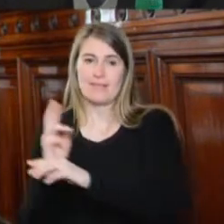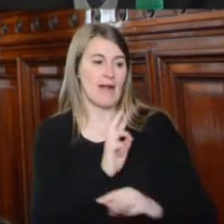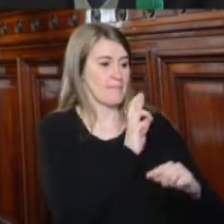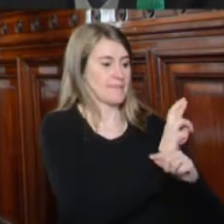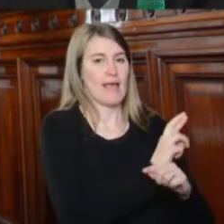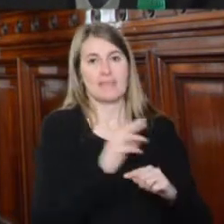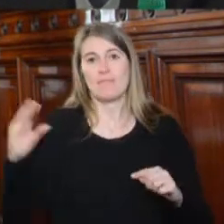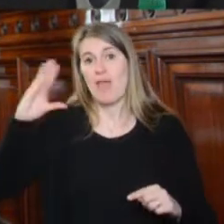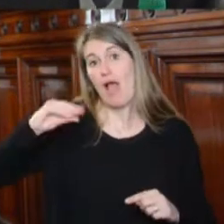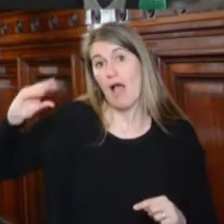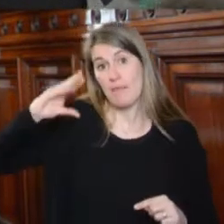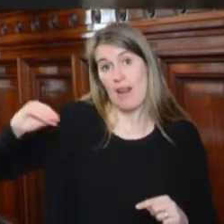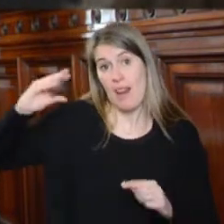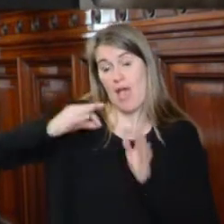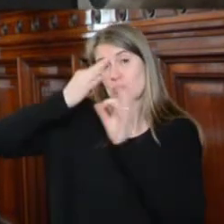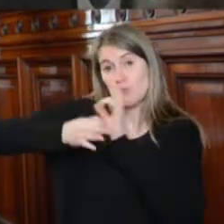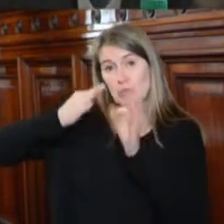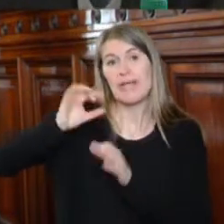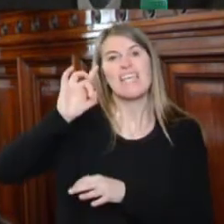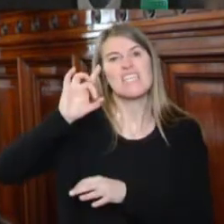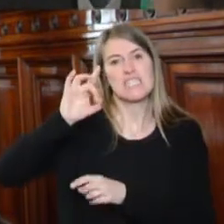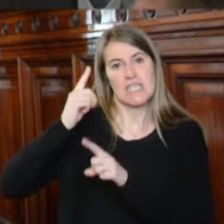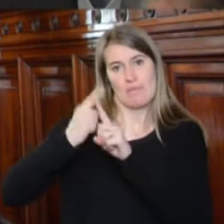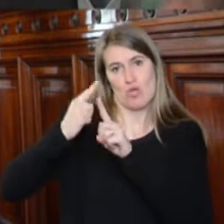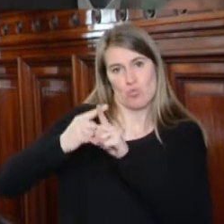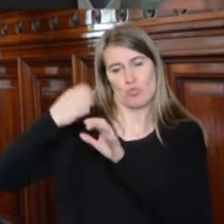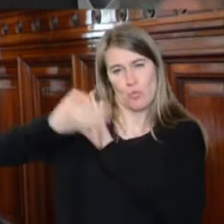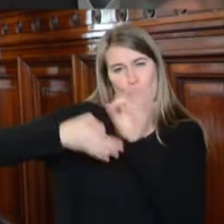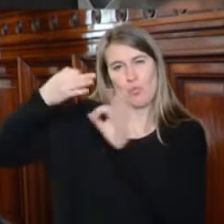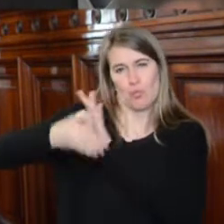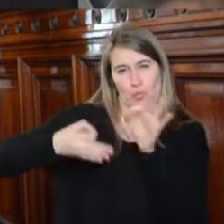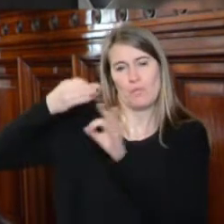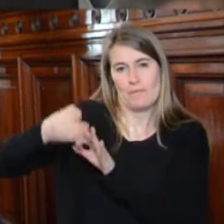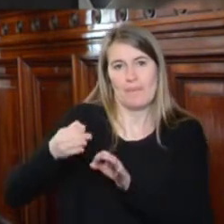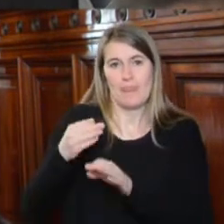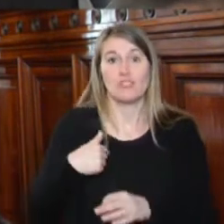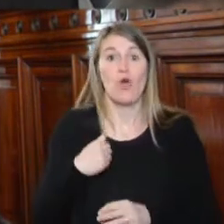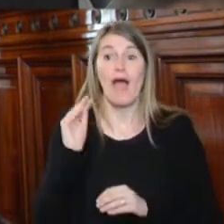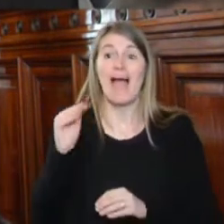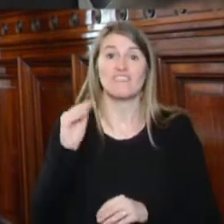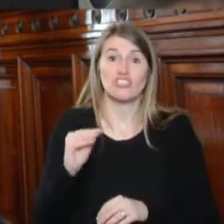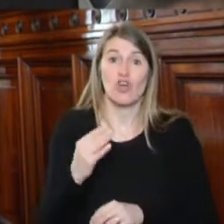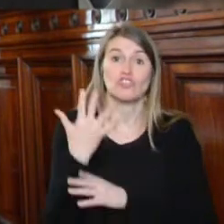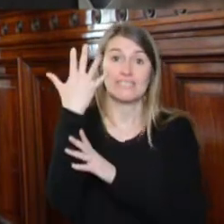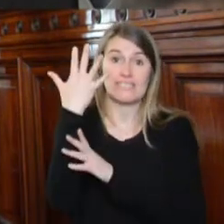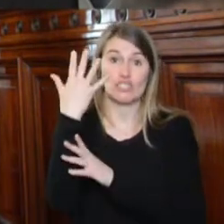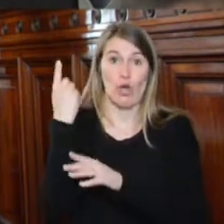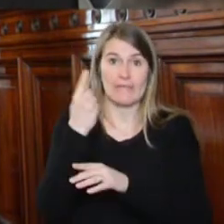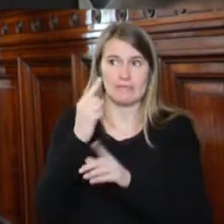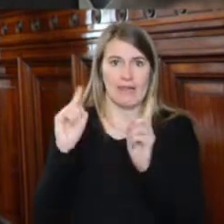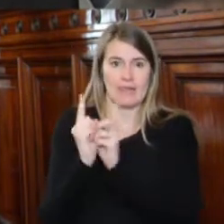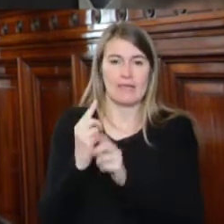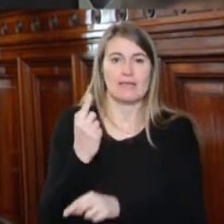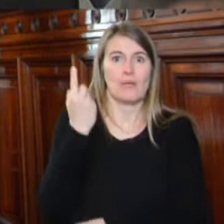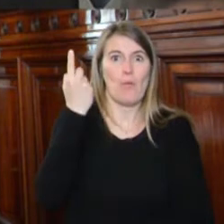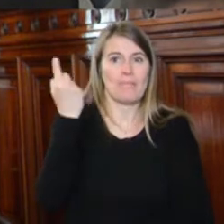intervención inicial de hasta 15 minutos. Yo indicaré con estos carteles cuando falten 5, 3 y 1 minutos. Luego habrá